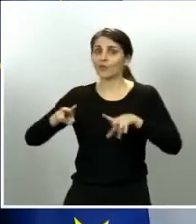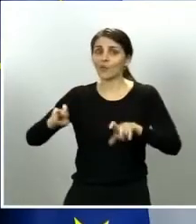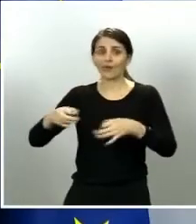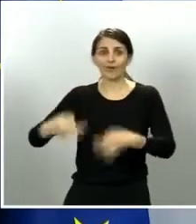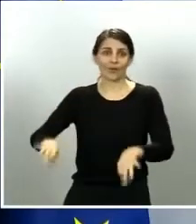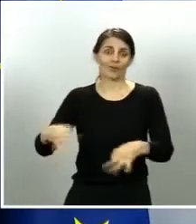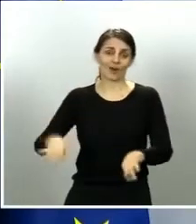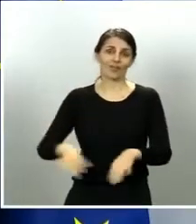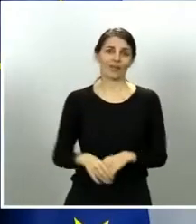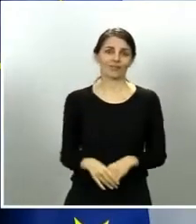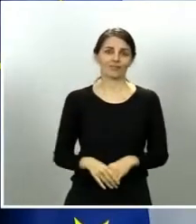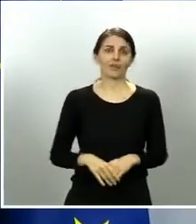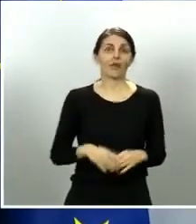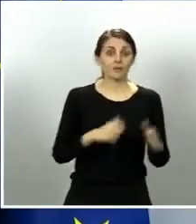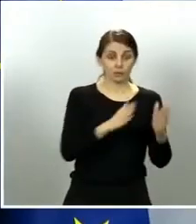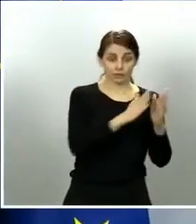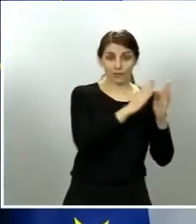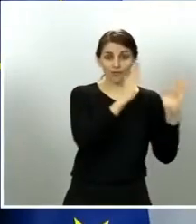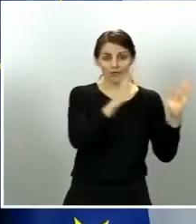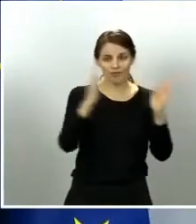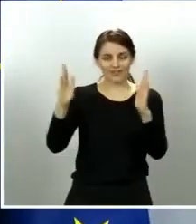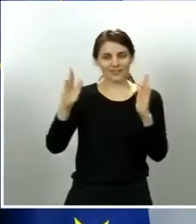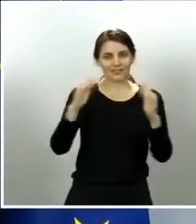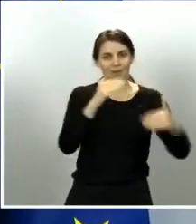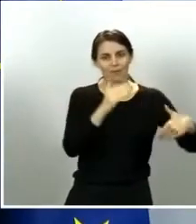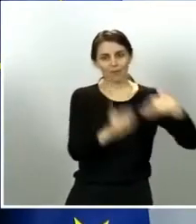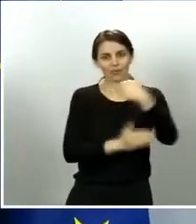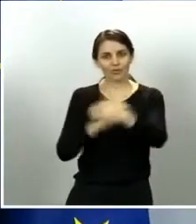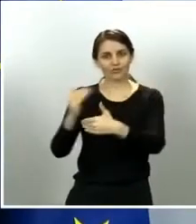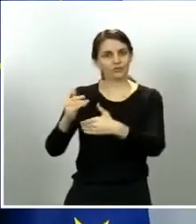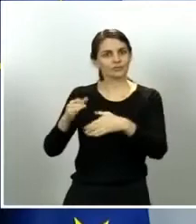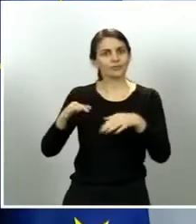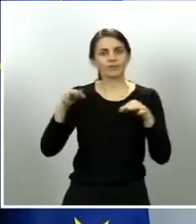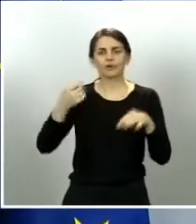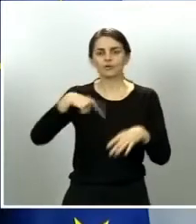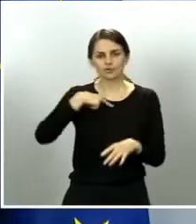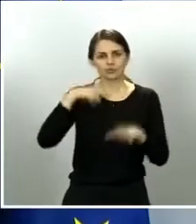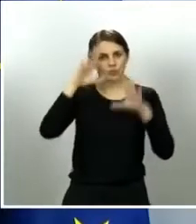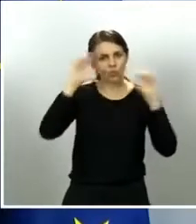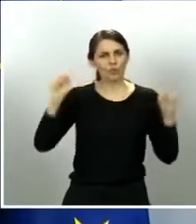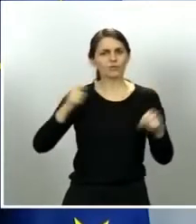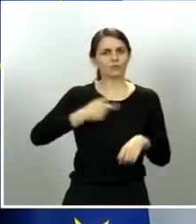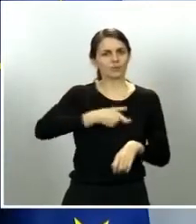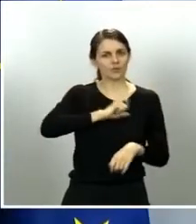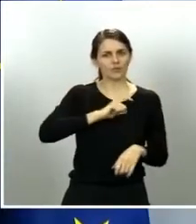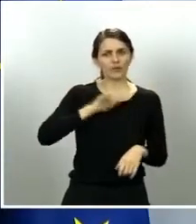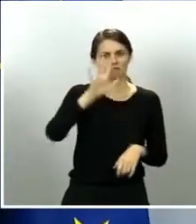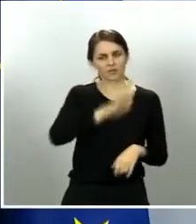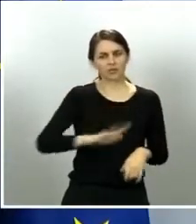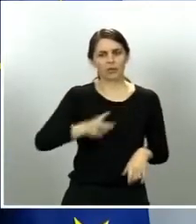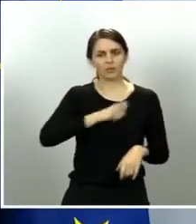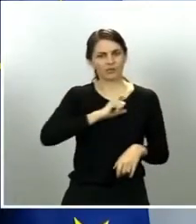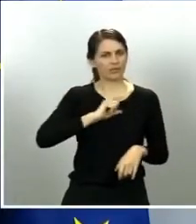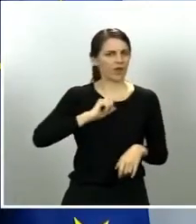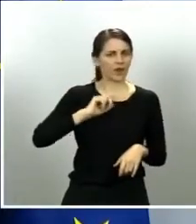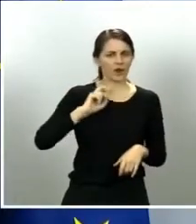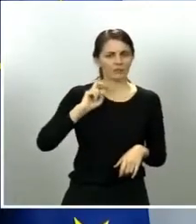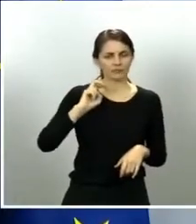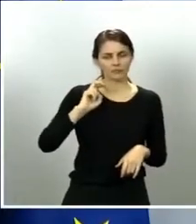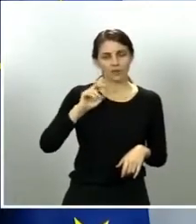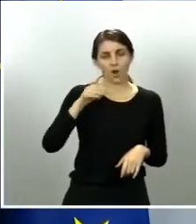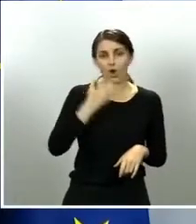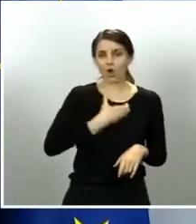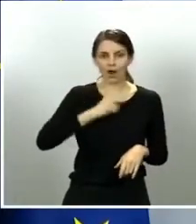contará siempre con el apoyo de las fuerzas y cuerpos de seguridad y adaptaremos nuestros despliegues, adaptaremos nuestros